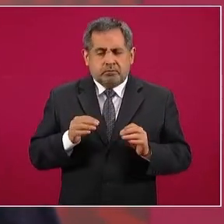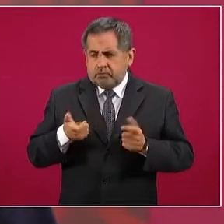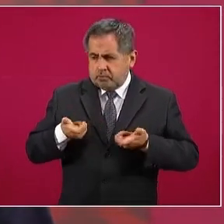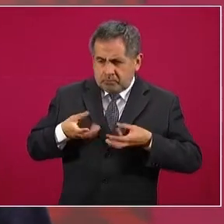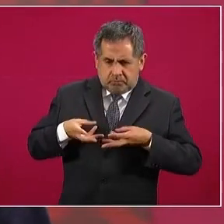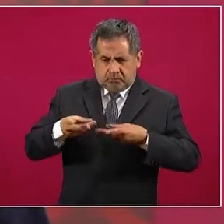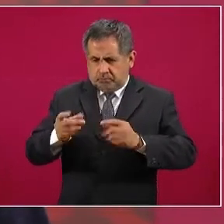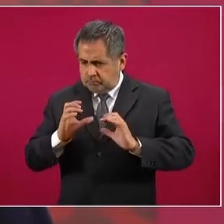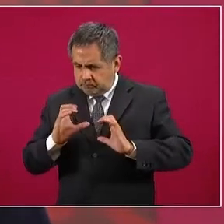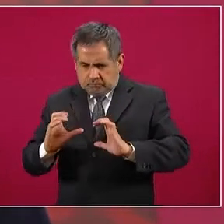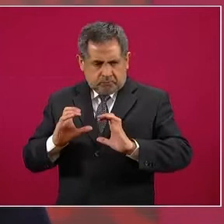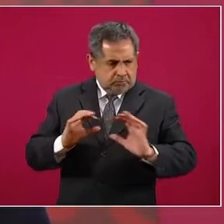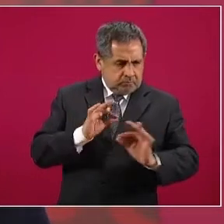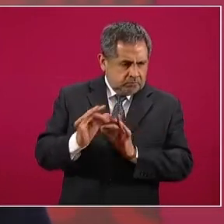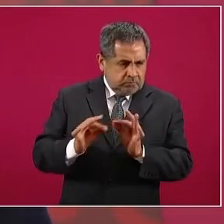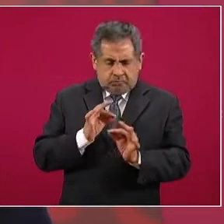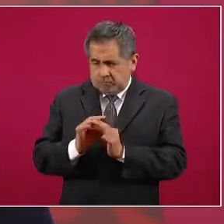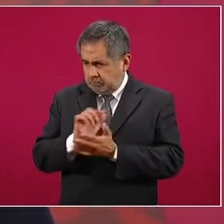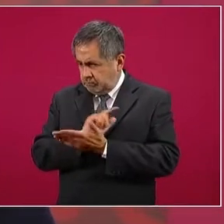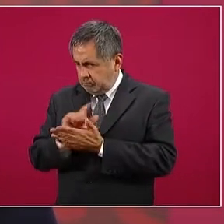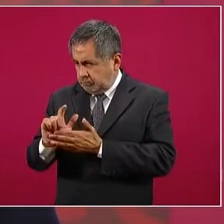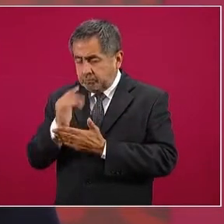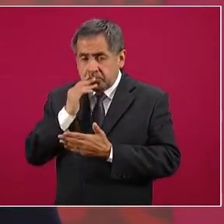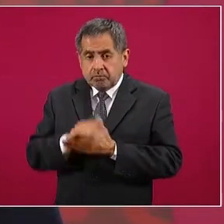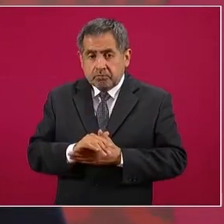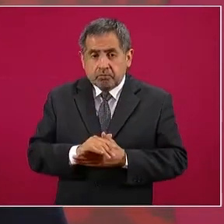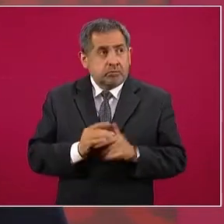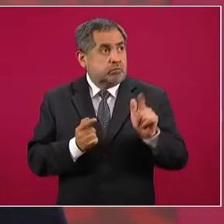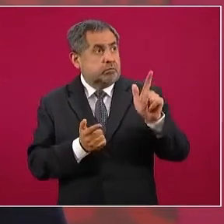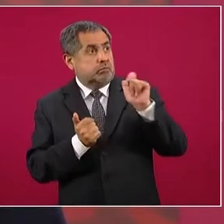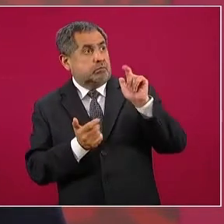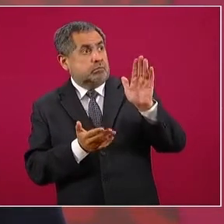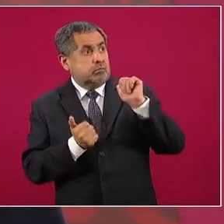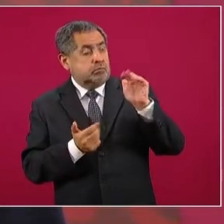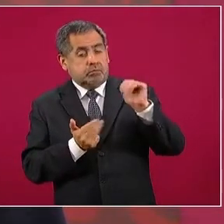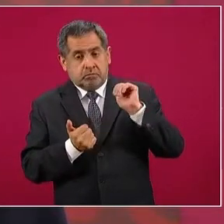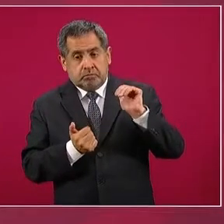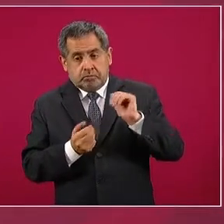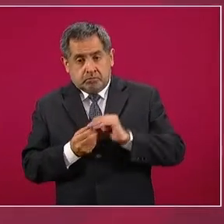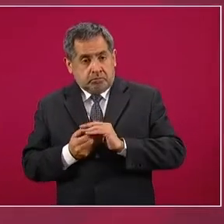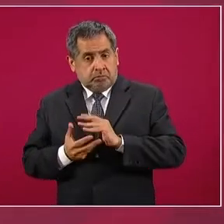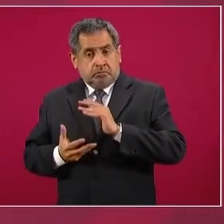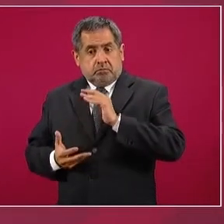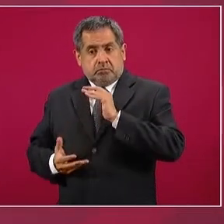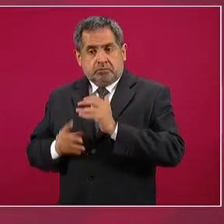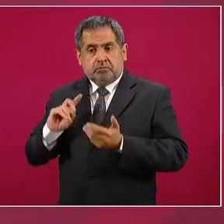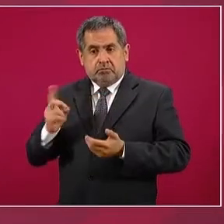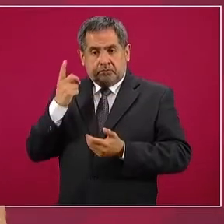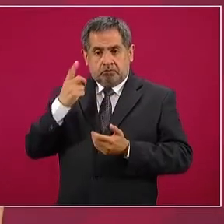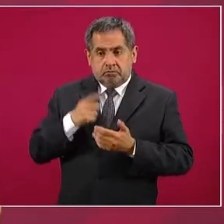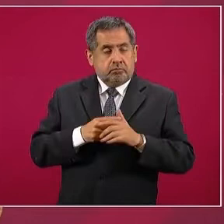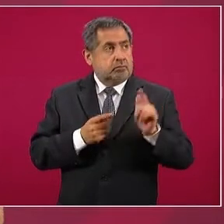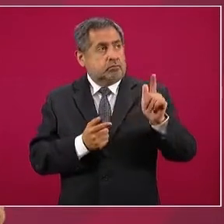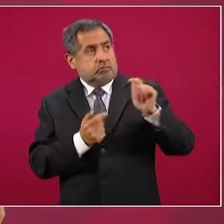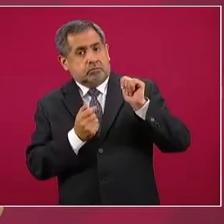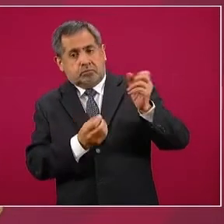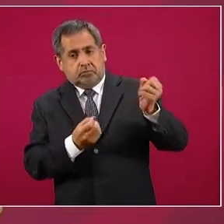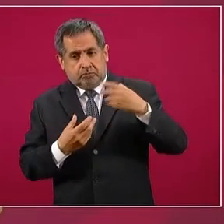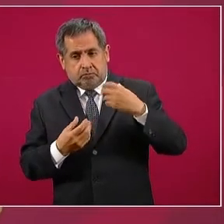sanas, están creciendo las reservas en dólares que maneja